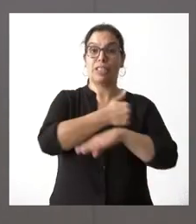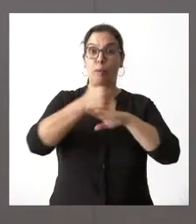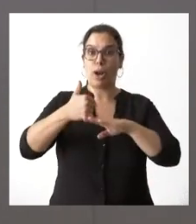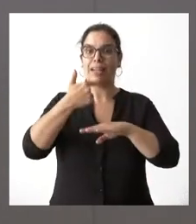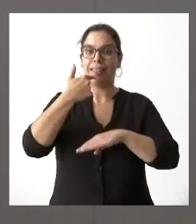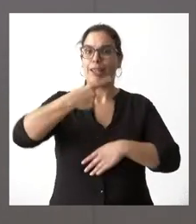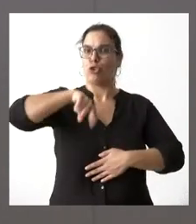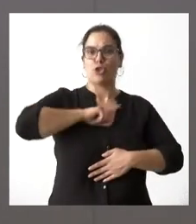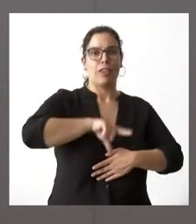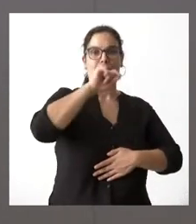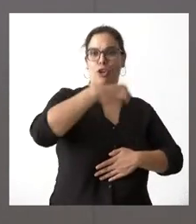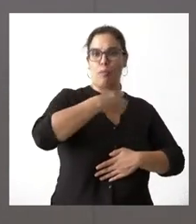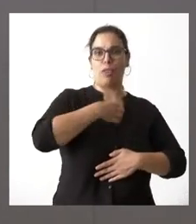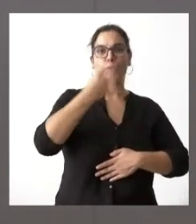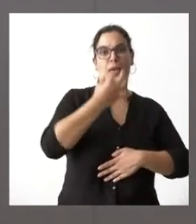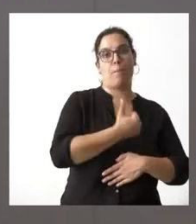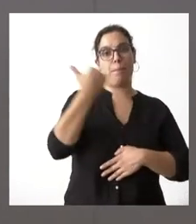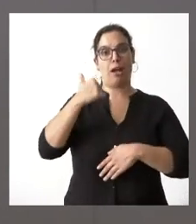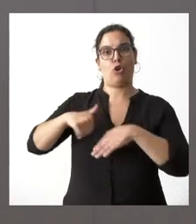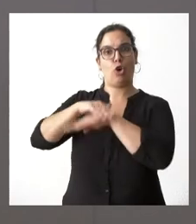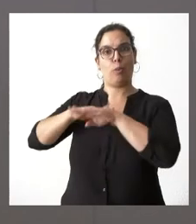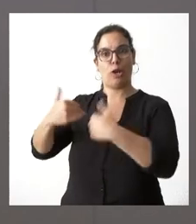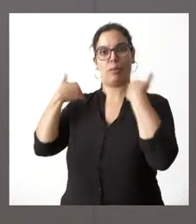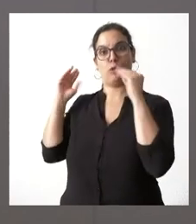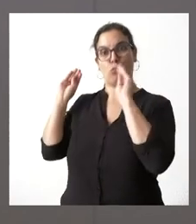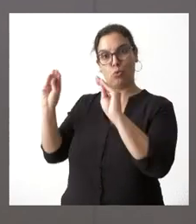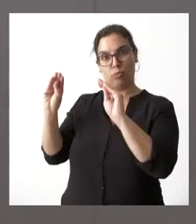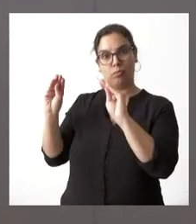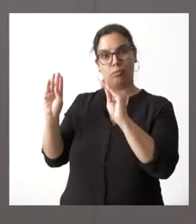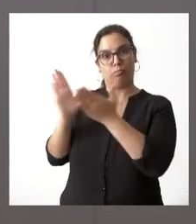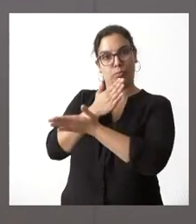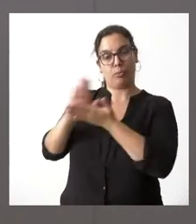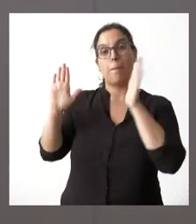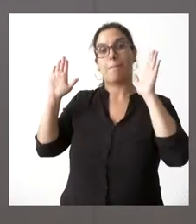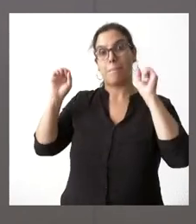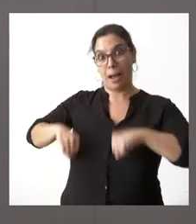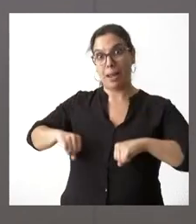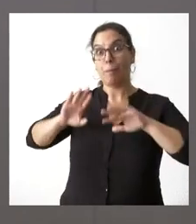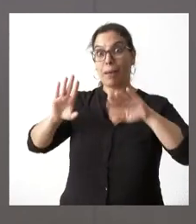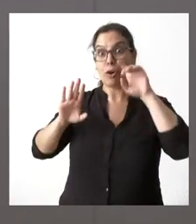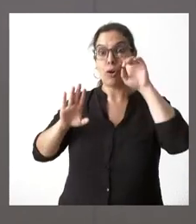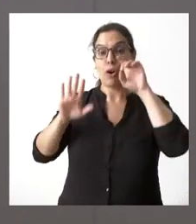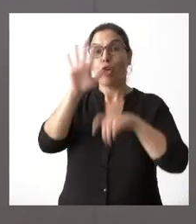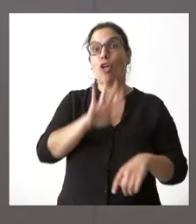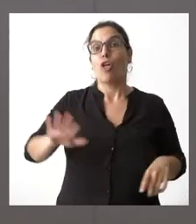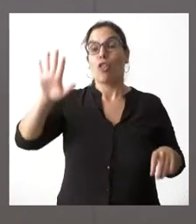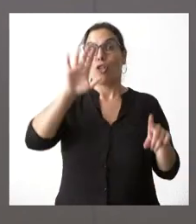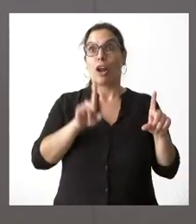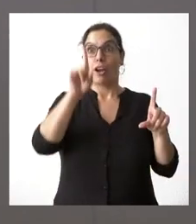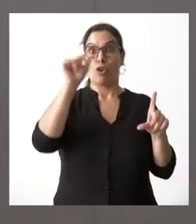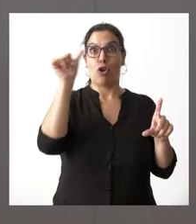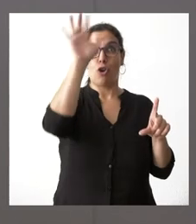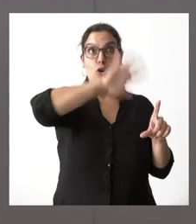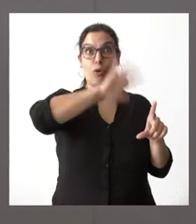competencial puede responder al gobierno pero estamos muy cerca de la posición de las comunidades autónomas del noroeste que compartimos esta visión